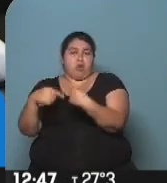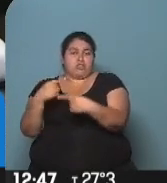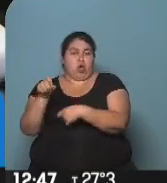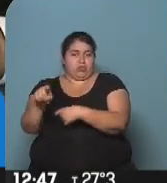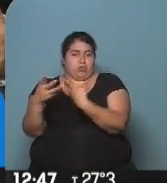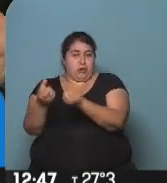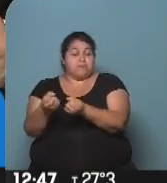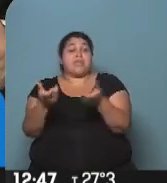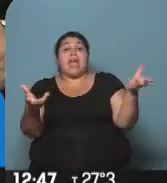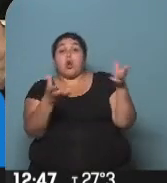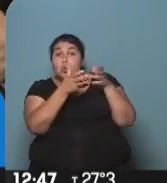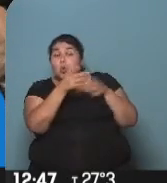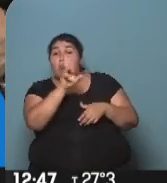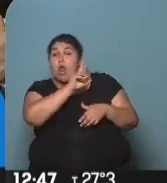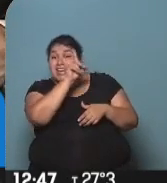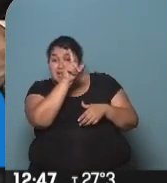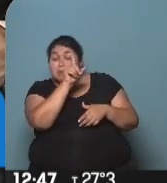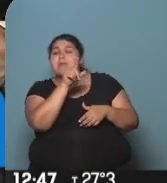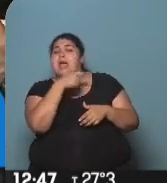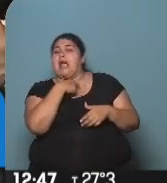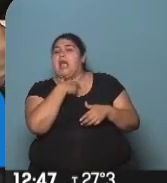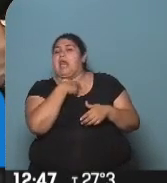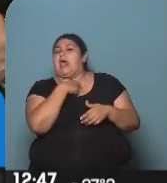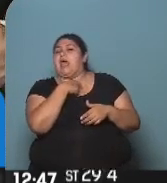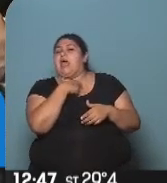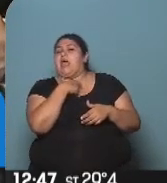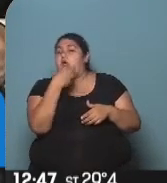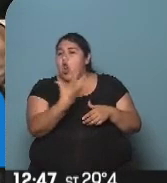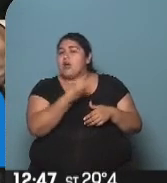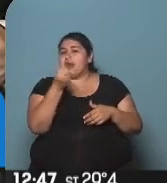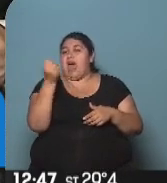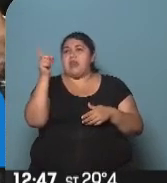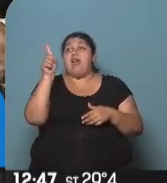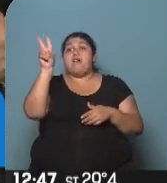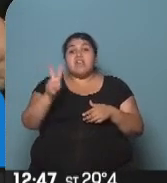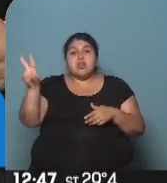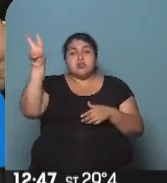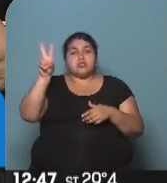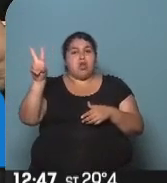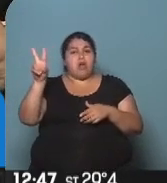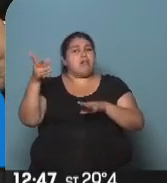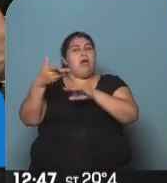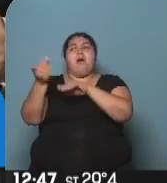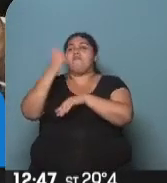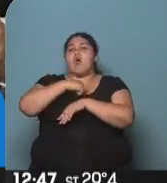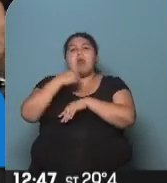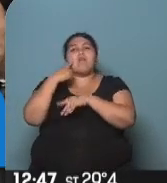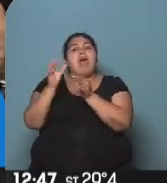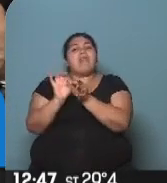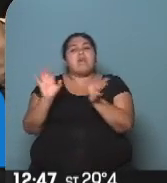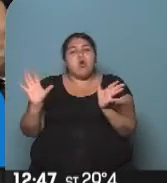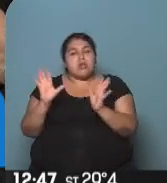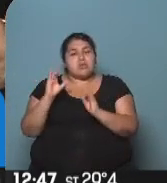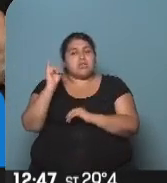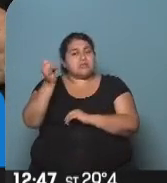Grupo de Lima está para lograr que Venezuela vuelva a la plenitud democrática y para que se